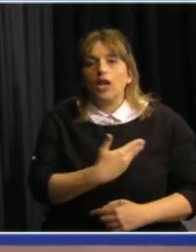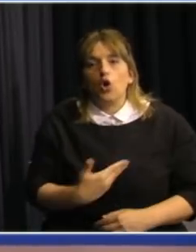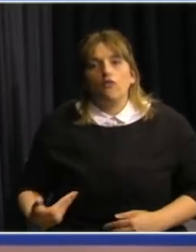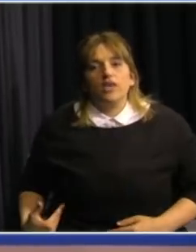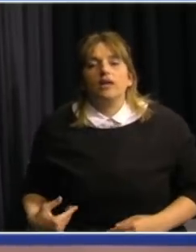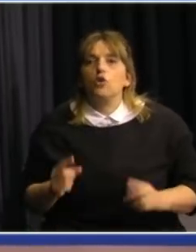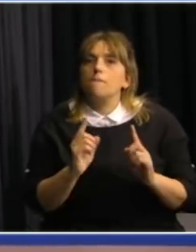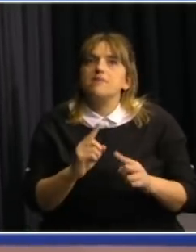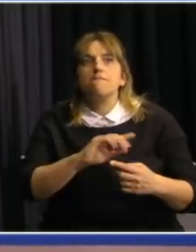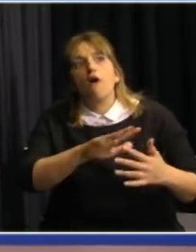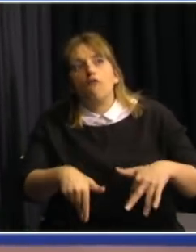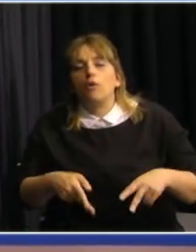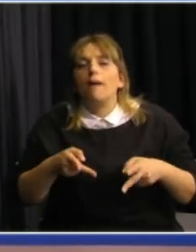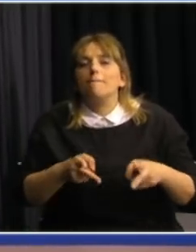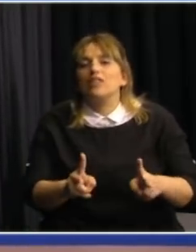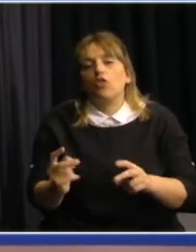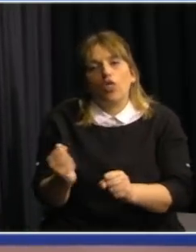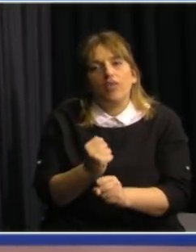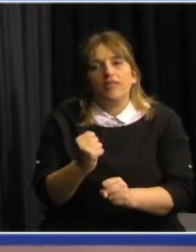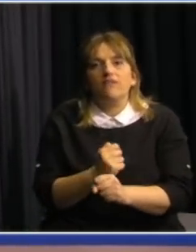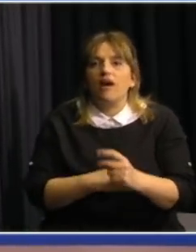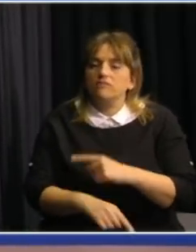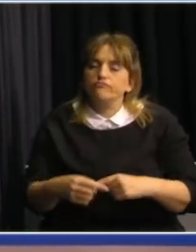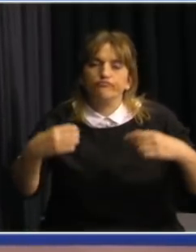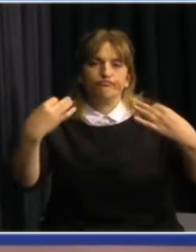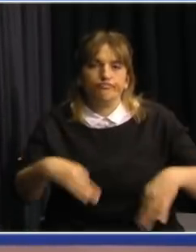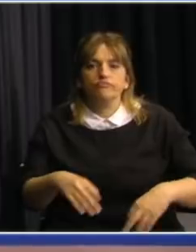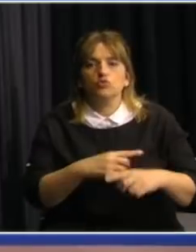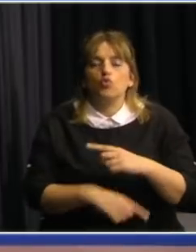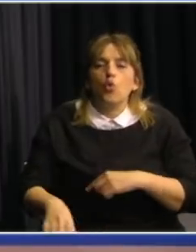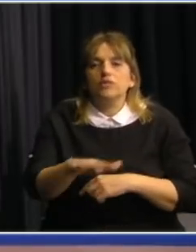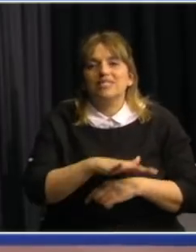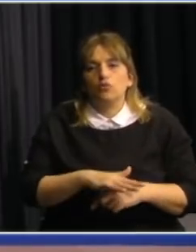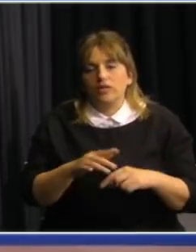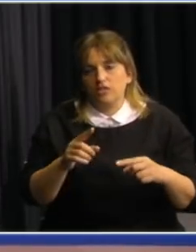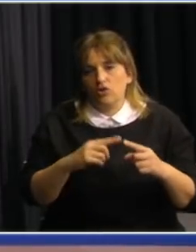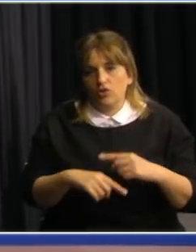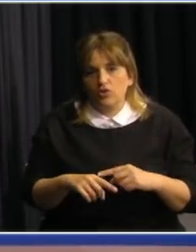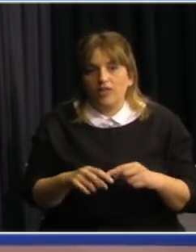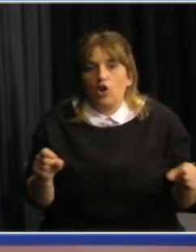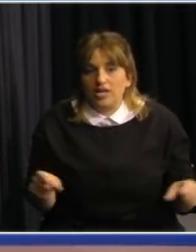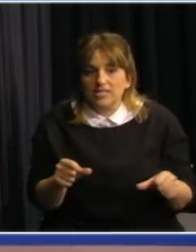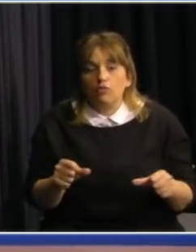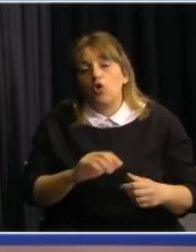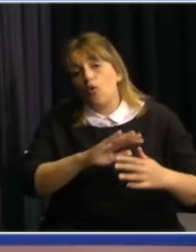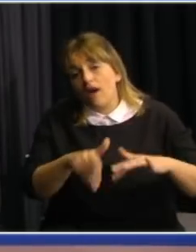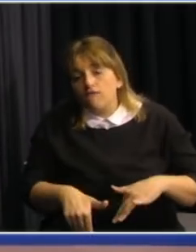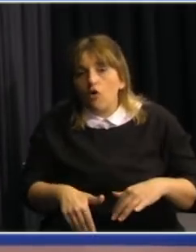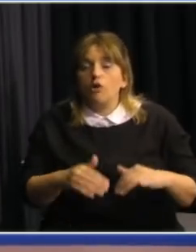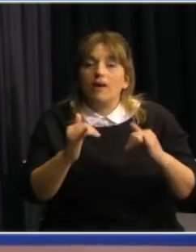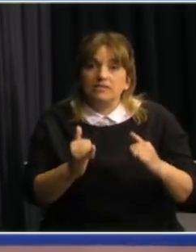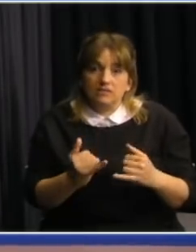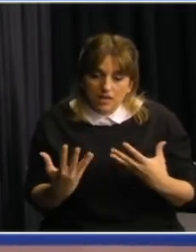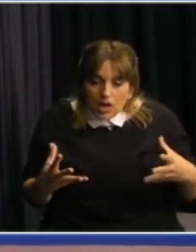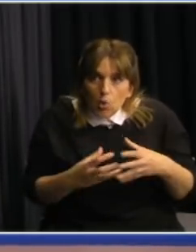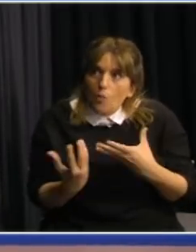manteniendo la metodología de trabajo y con la estricta delimitación de los campos de acción y con un nivel de solidez interna que